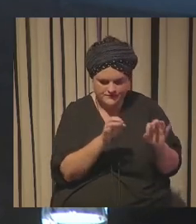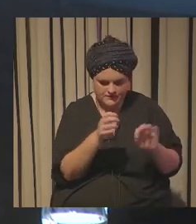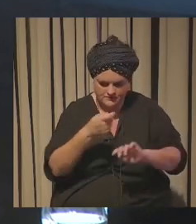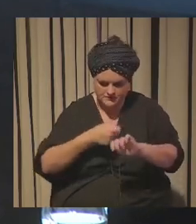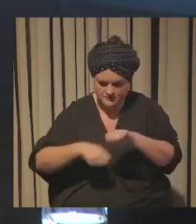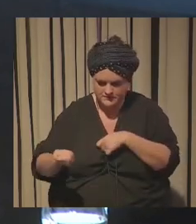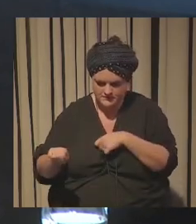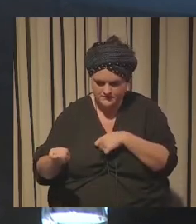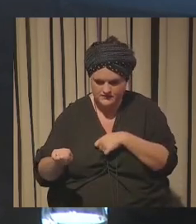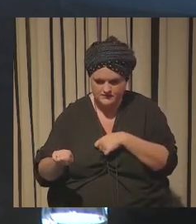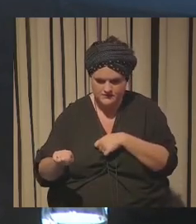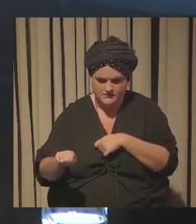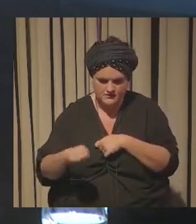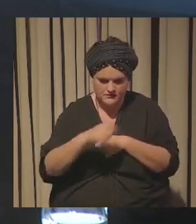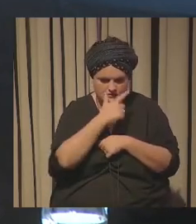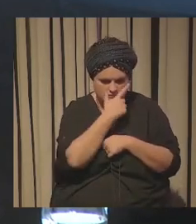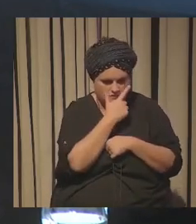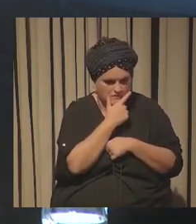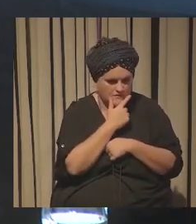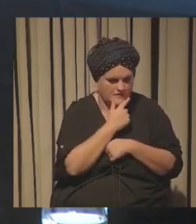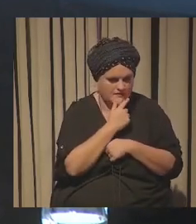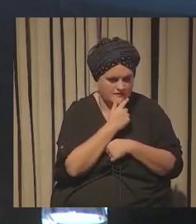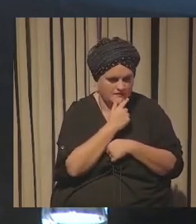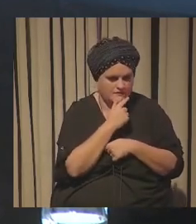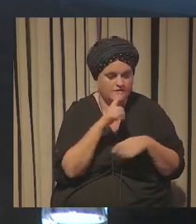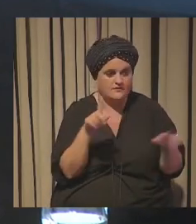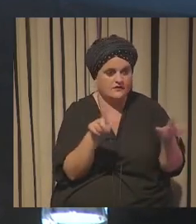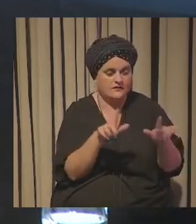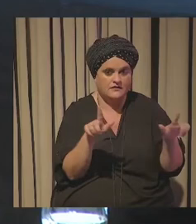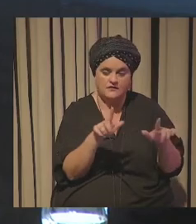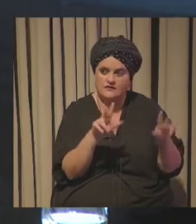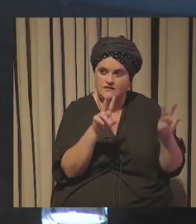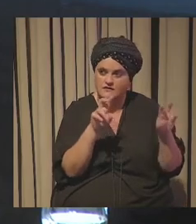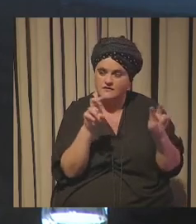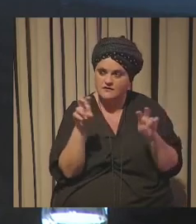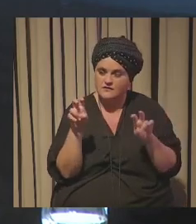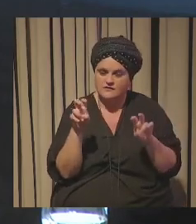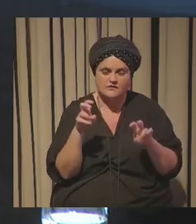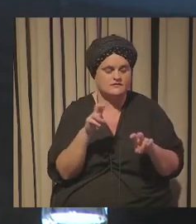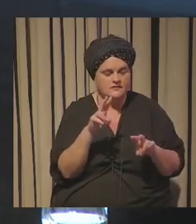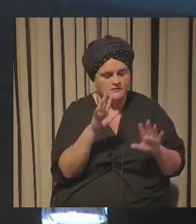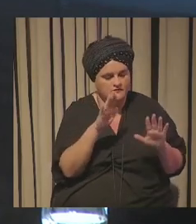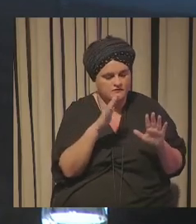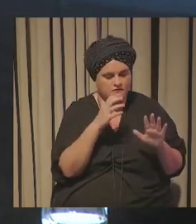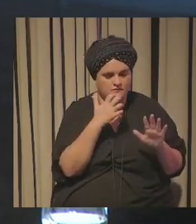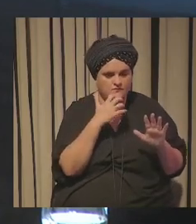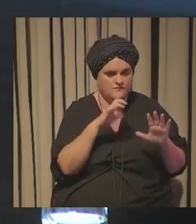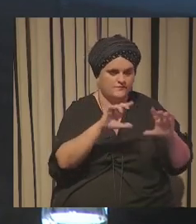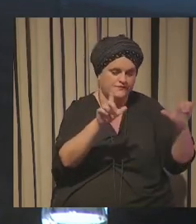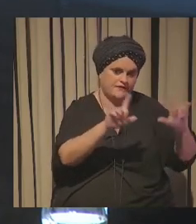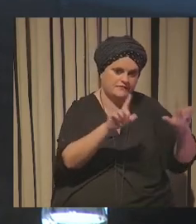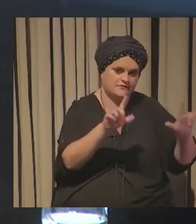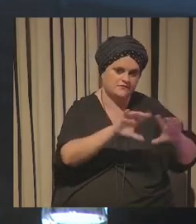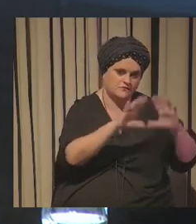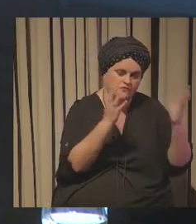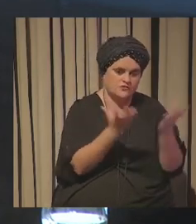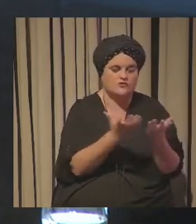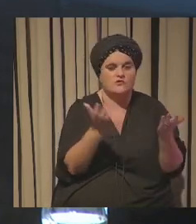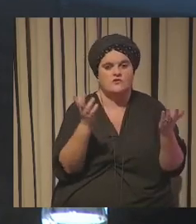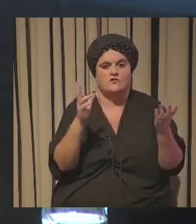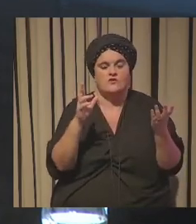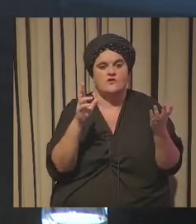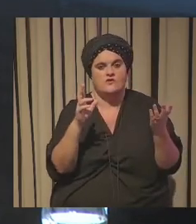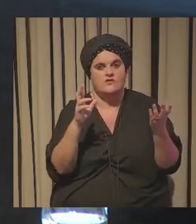venderla que es una cosa muy simple pues en las televisiones temáticas que ya sé que son dos mundos diferentes televisión temática y televisión generalista